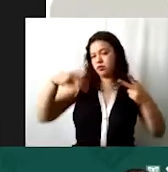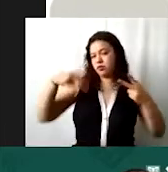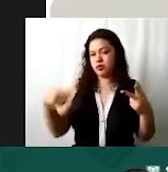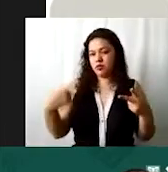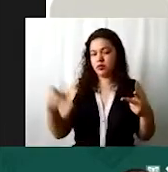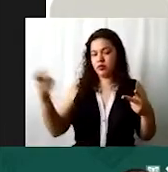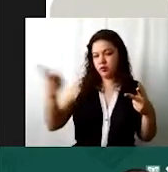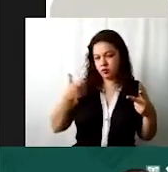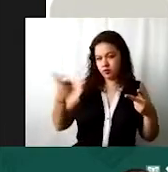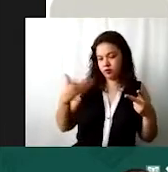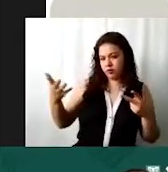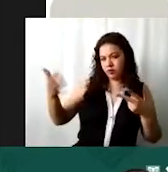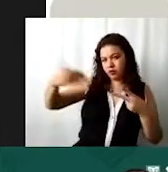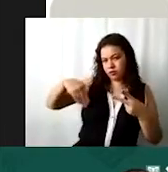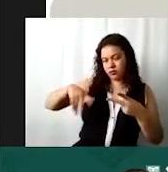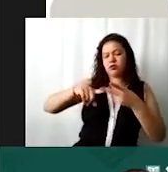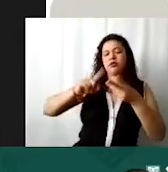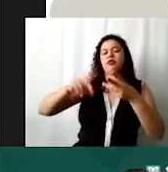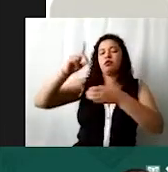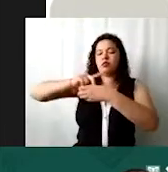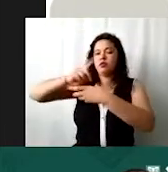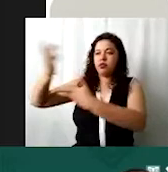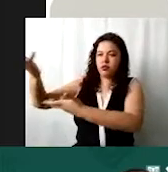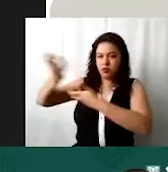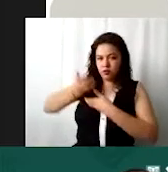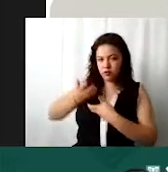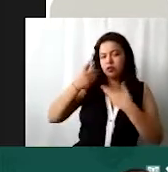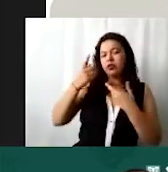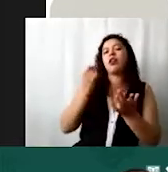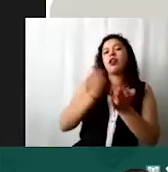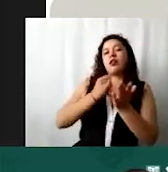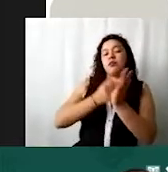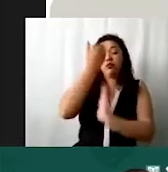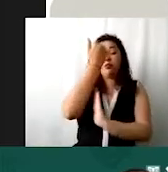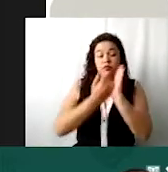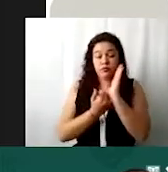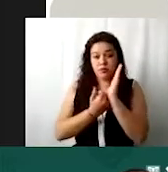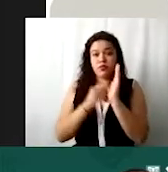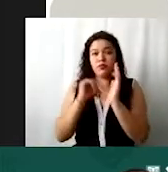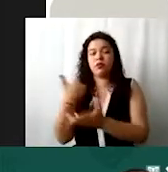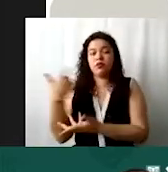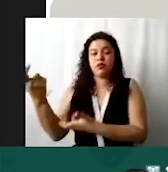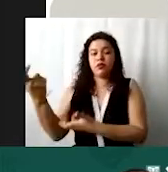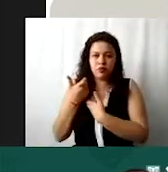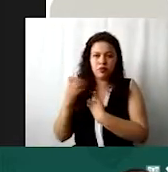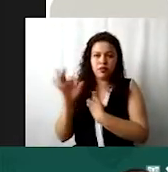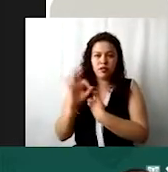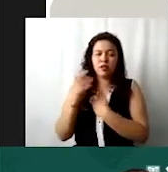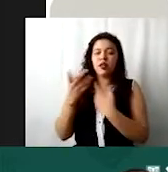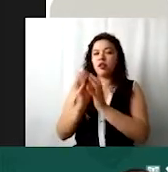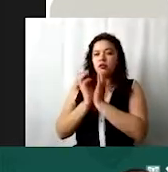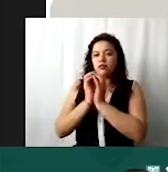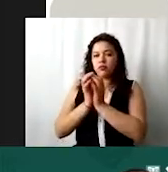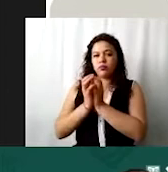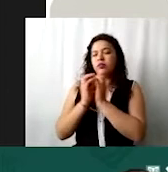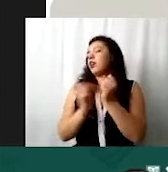recursos. Donativos que se reciben. Las reducciones de impuestos. Otros ingresos como si hacen alguna rifa o